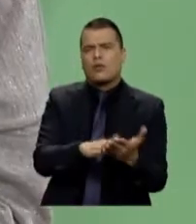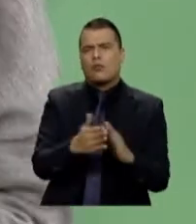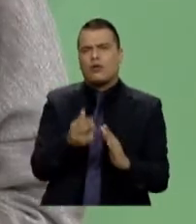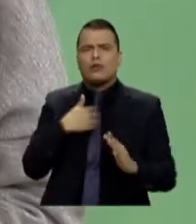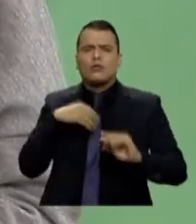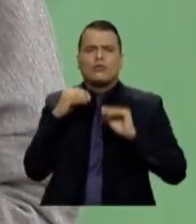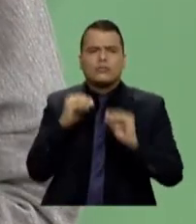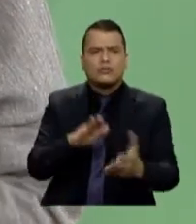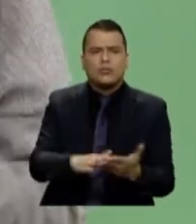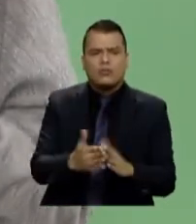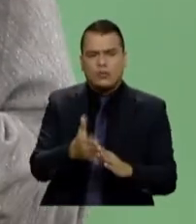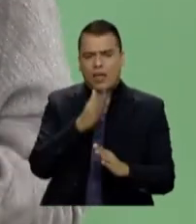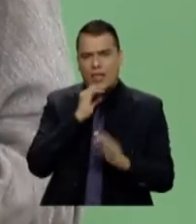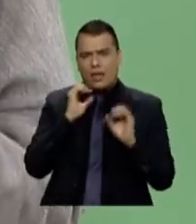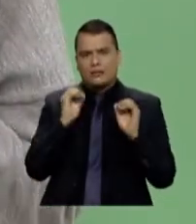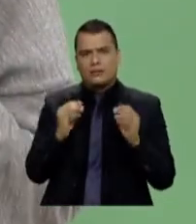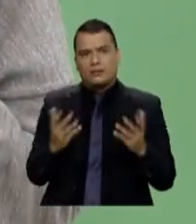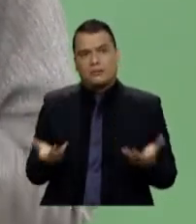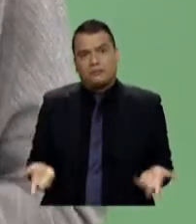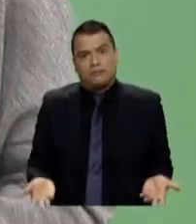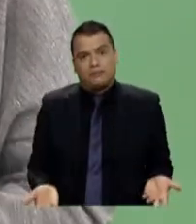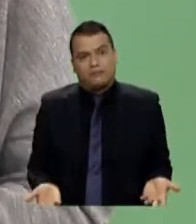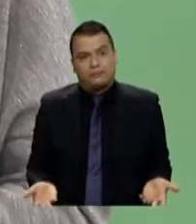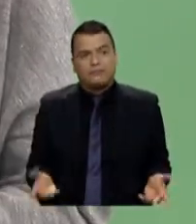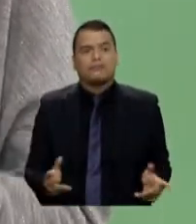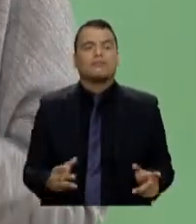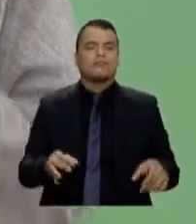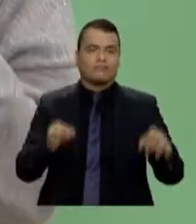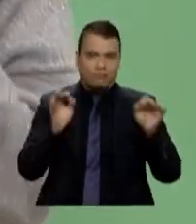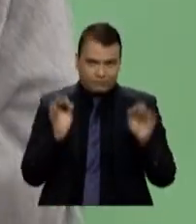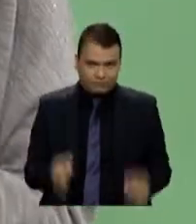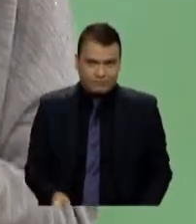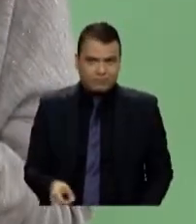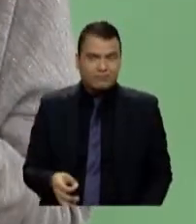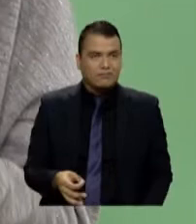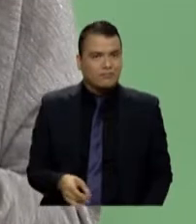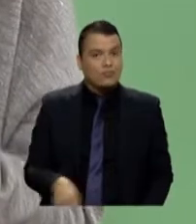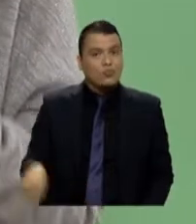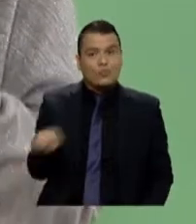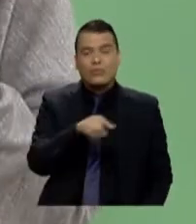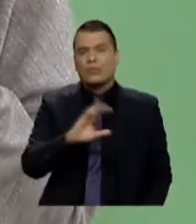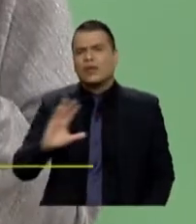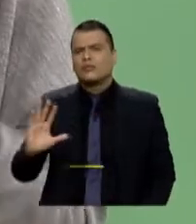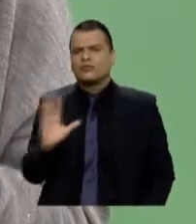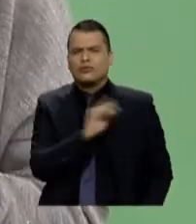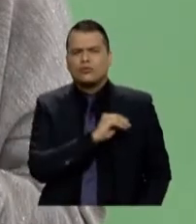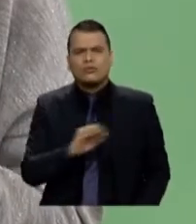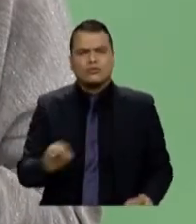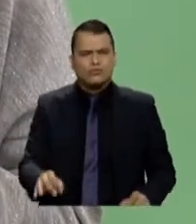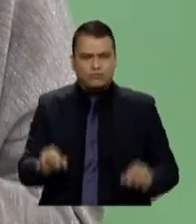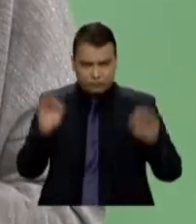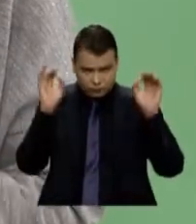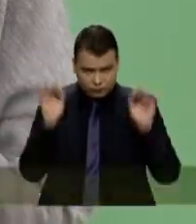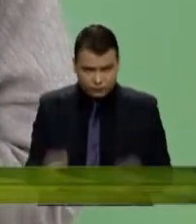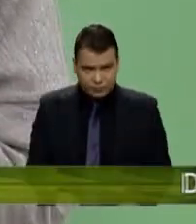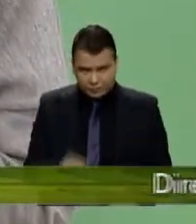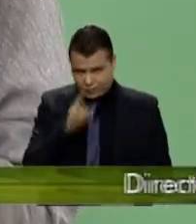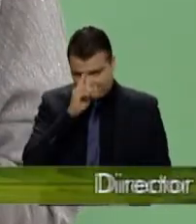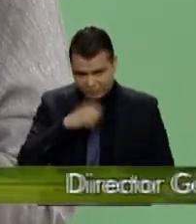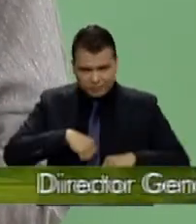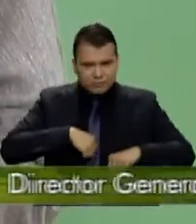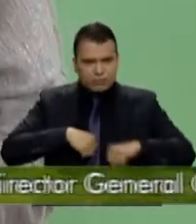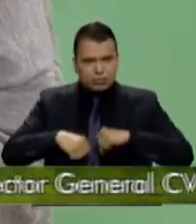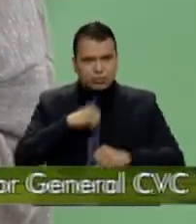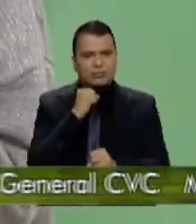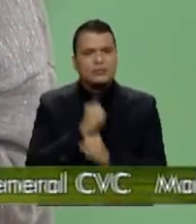a sostener esos proyectos. Entonces, por supuesto, la invitación es a que todos como actores sociales nos vinculemos al trabajo social, pero que